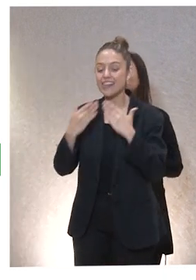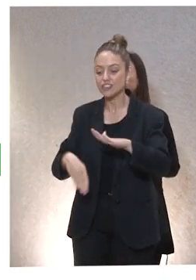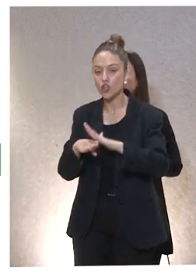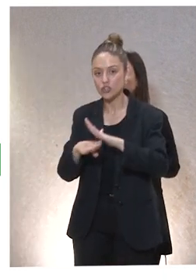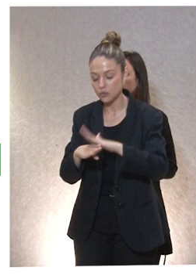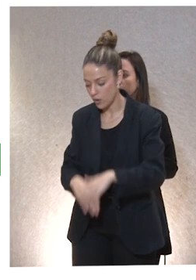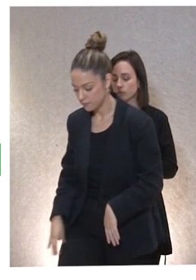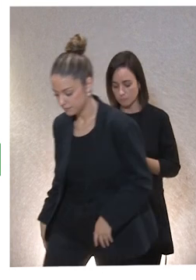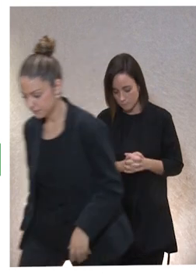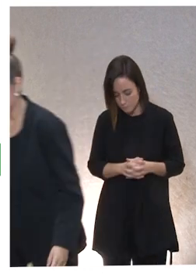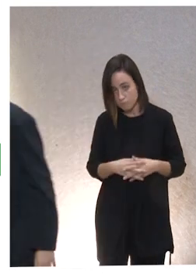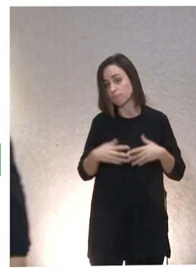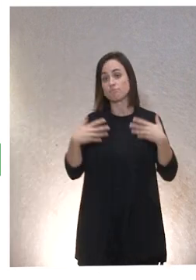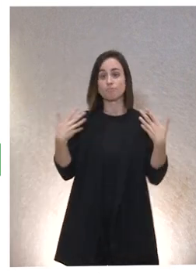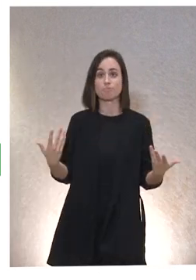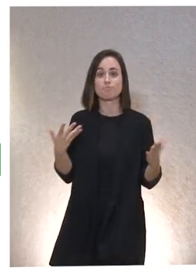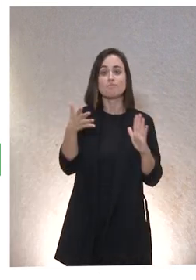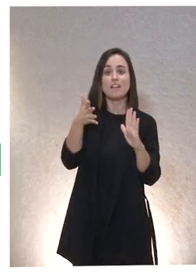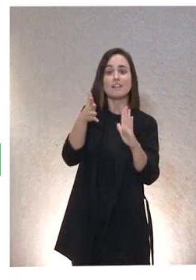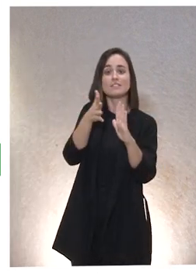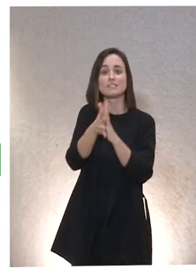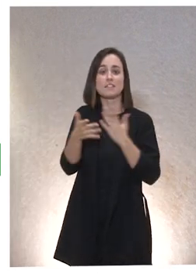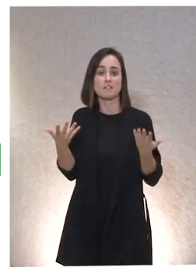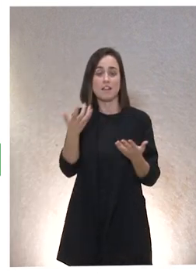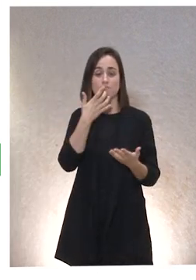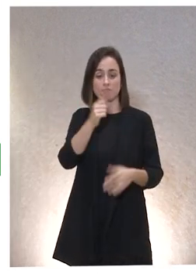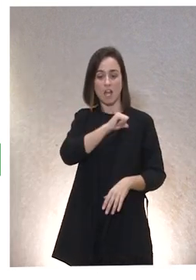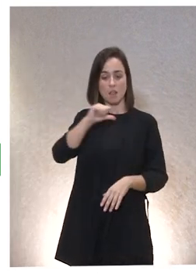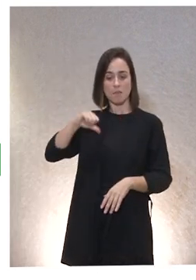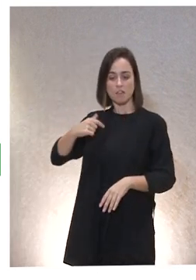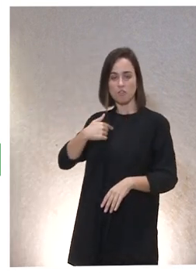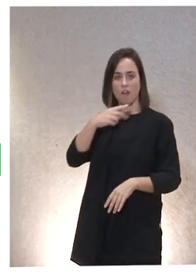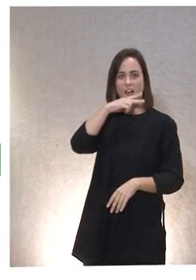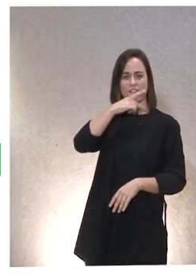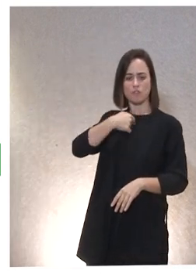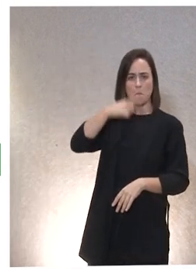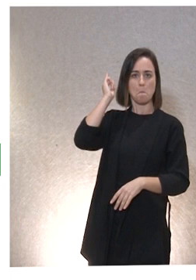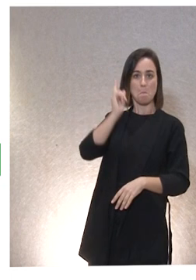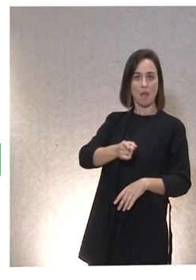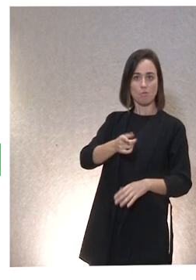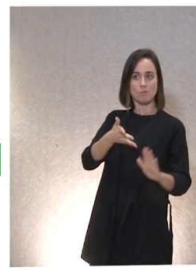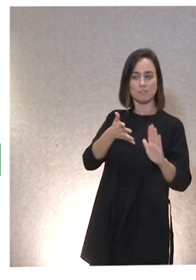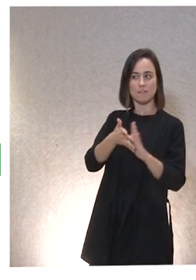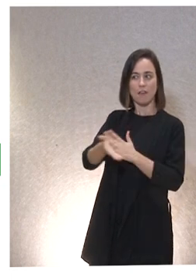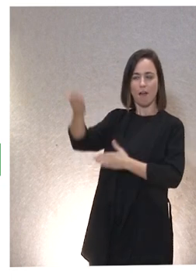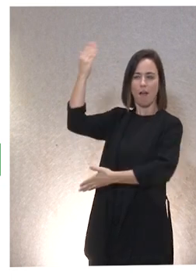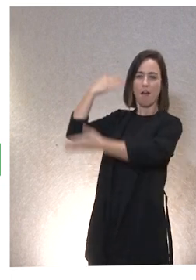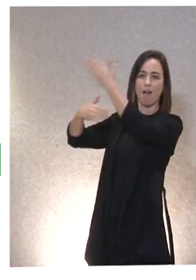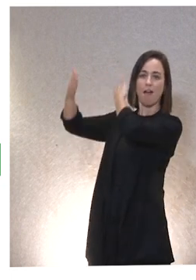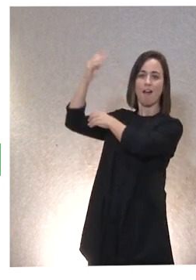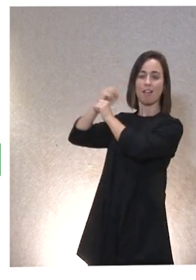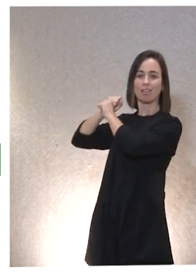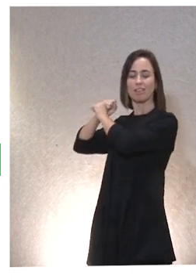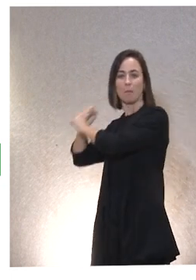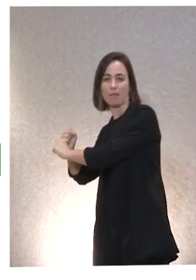Y, por consiguiente, en el fondo de tu independencia, en el hablar, hay una dependencia que se ha recogido y